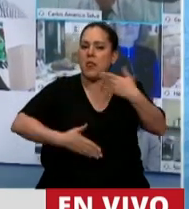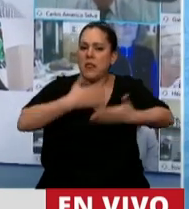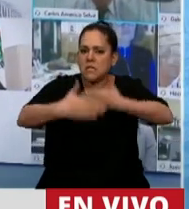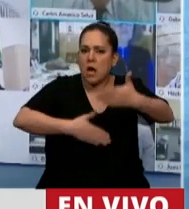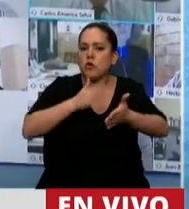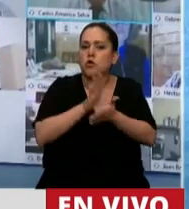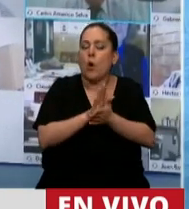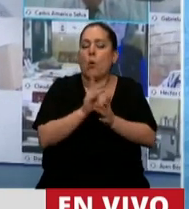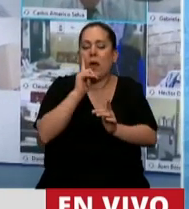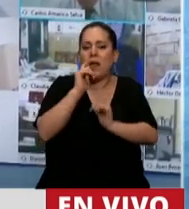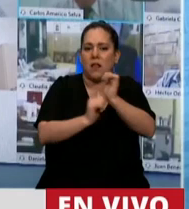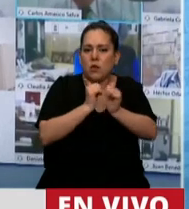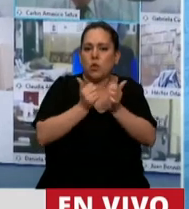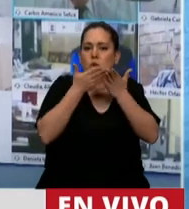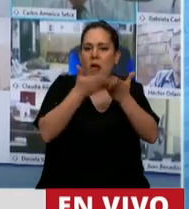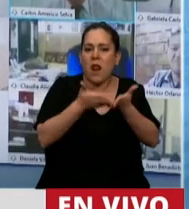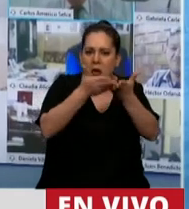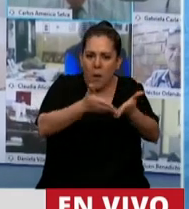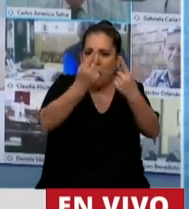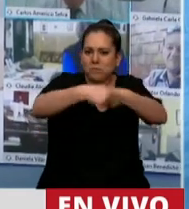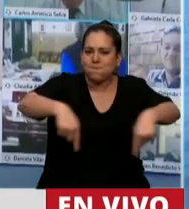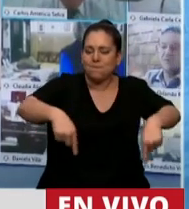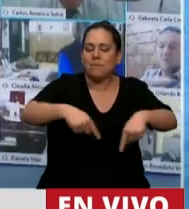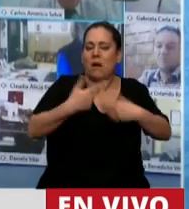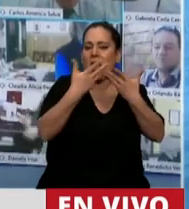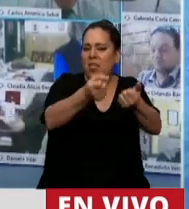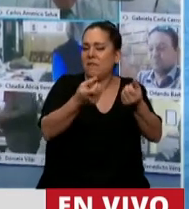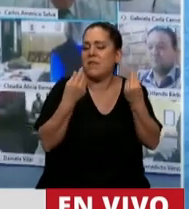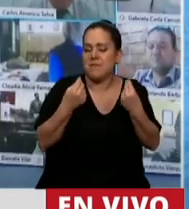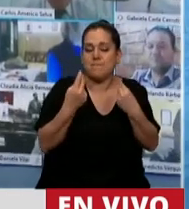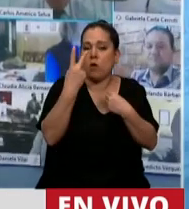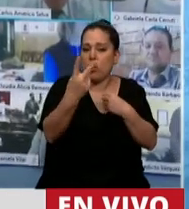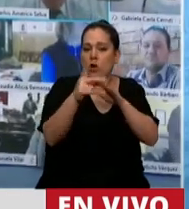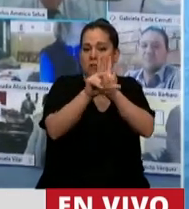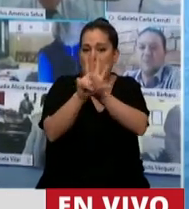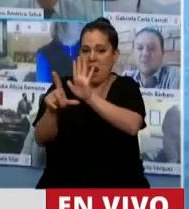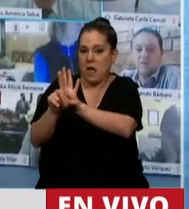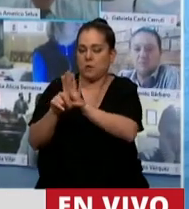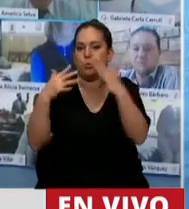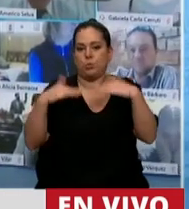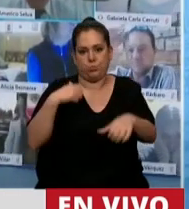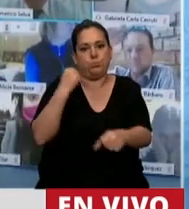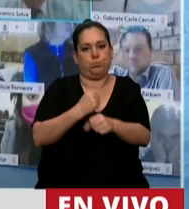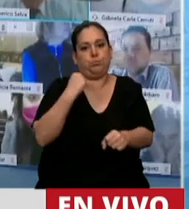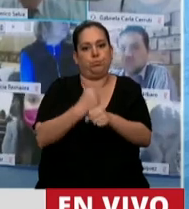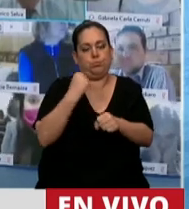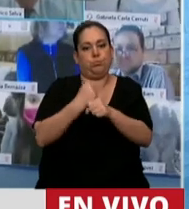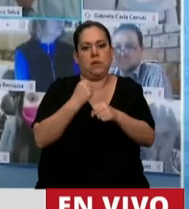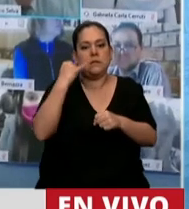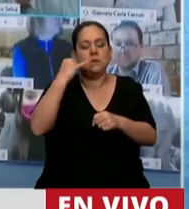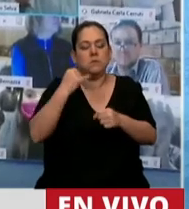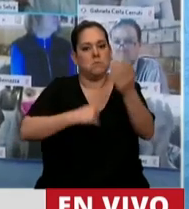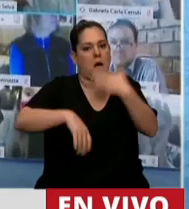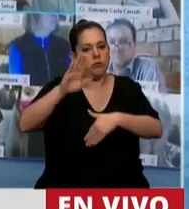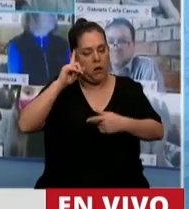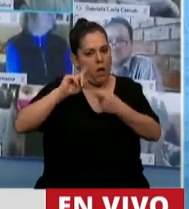tiene la industria naval y la marina mercante. Dos leyes que trabajamos muchísimo, que tuvimos consenso casi por unanimidad